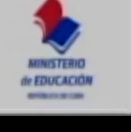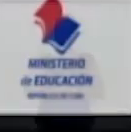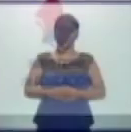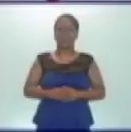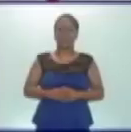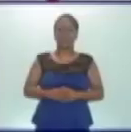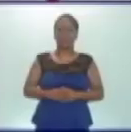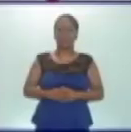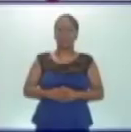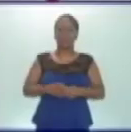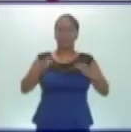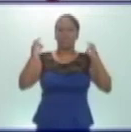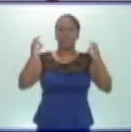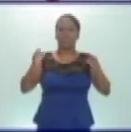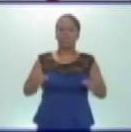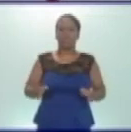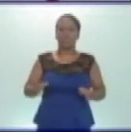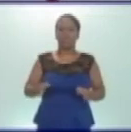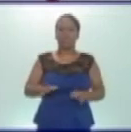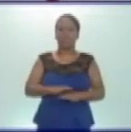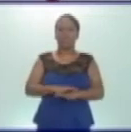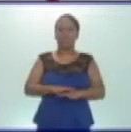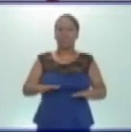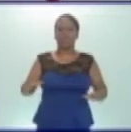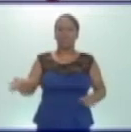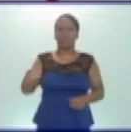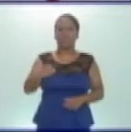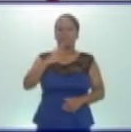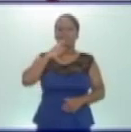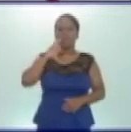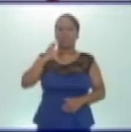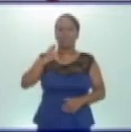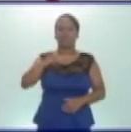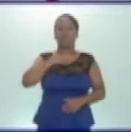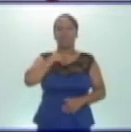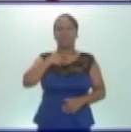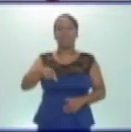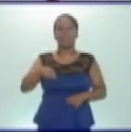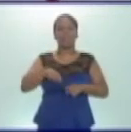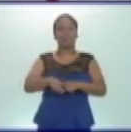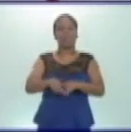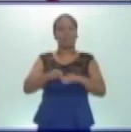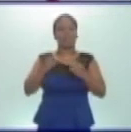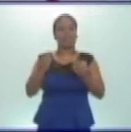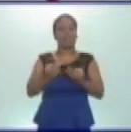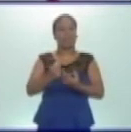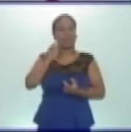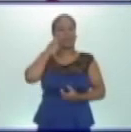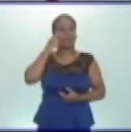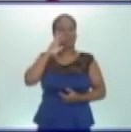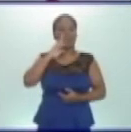estoy seguro que ya todos resolvieron junto a sus familiares el ejercicio. Veamos entonces la respuesta.